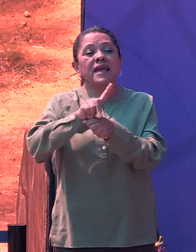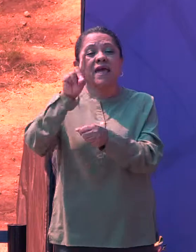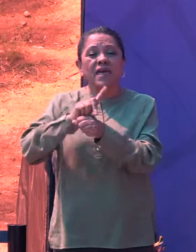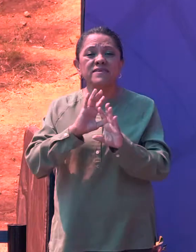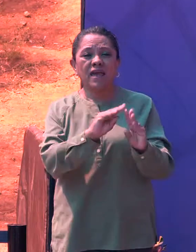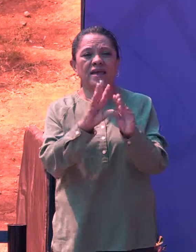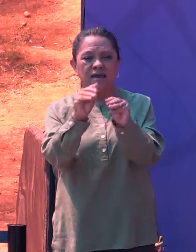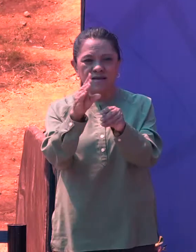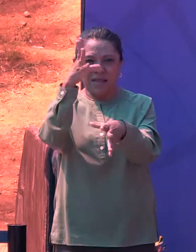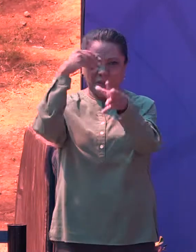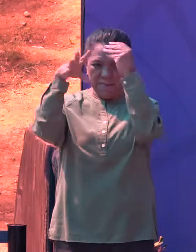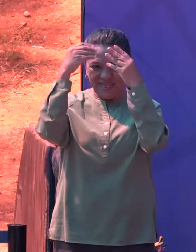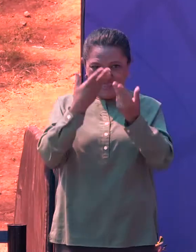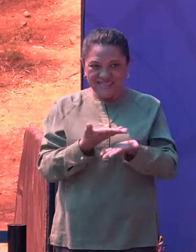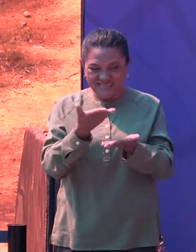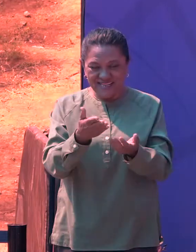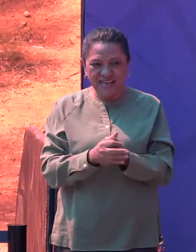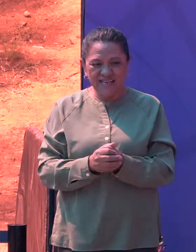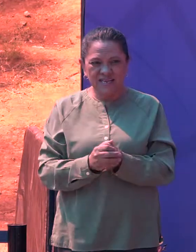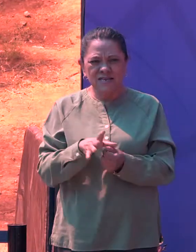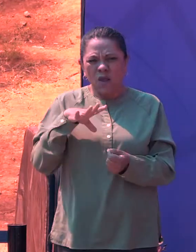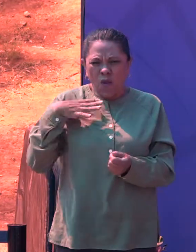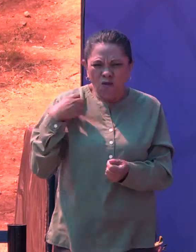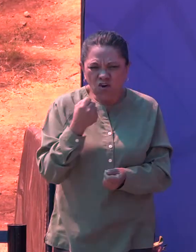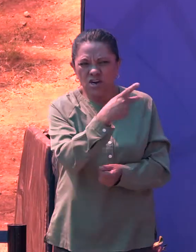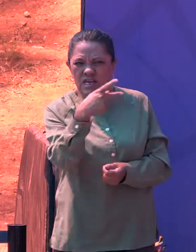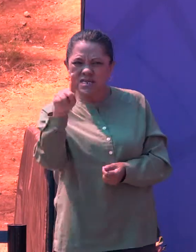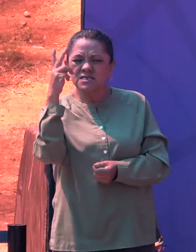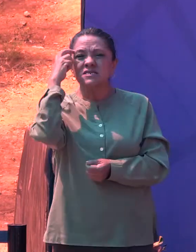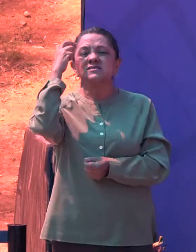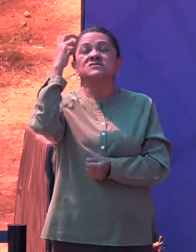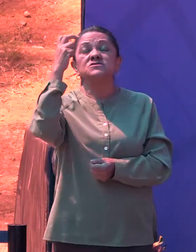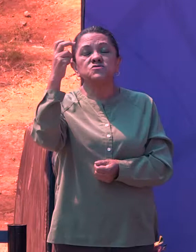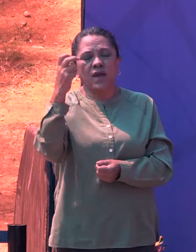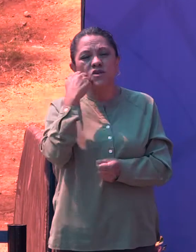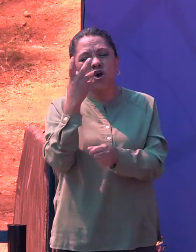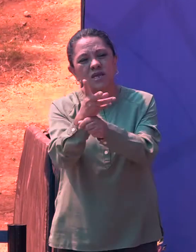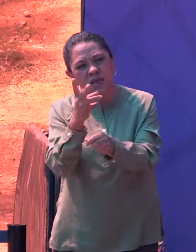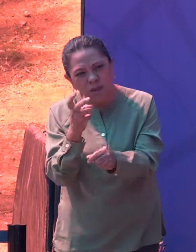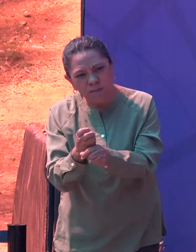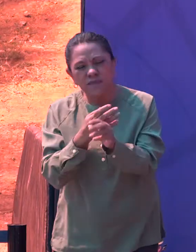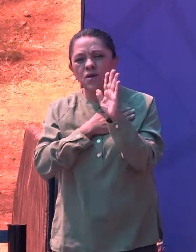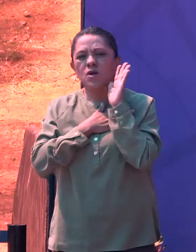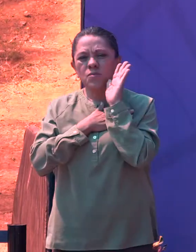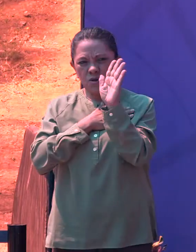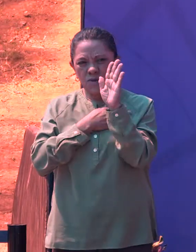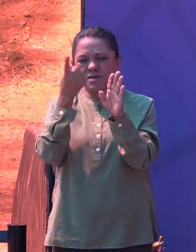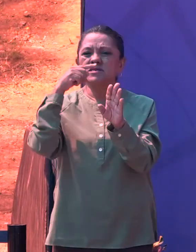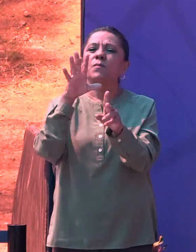y aprendizaje, forjen sus propios sueños y los invito a comprometerse para alcanzarlos.